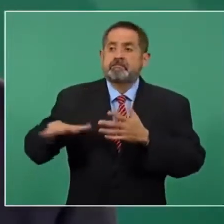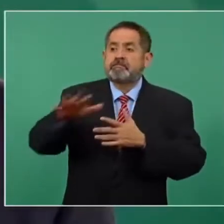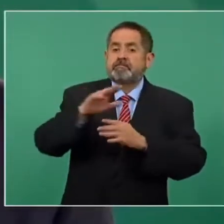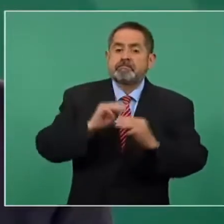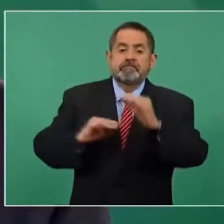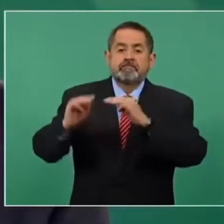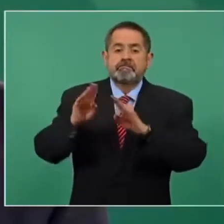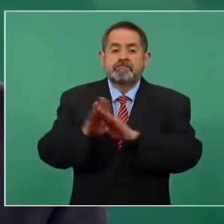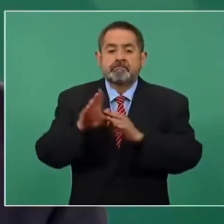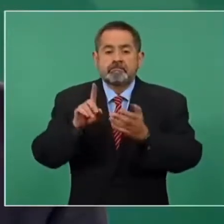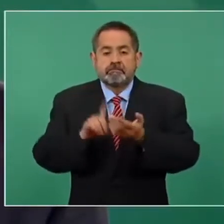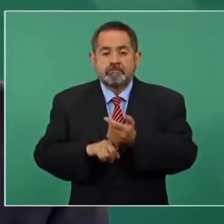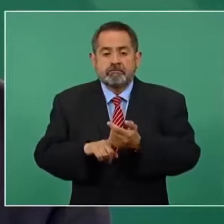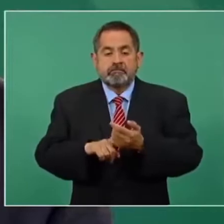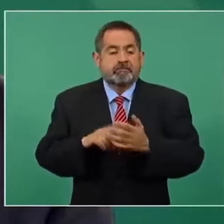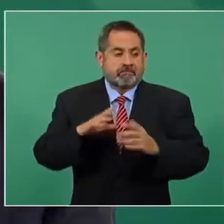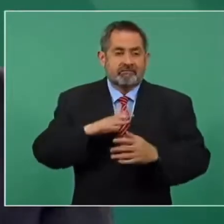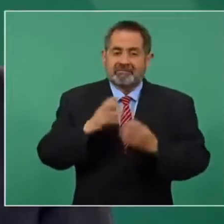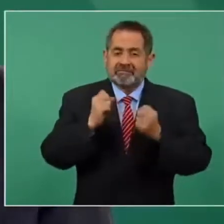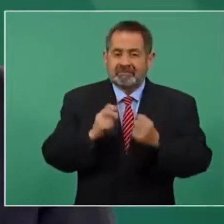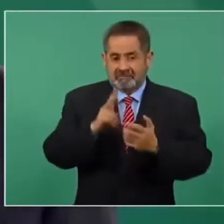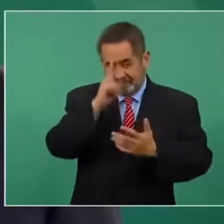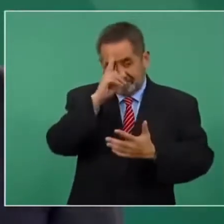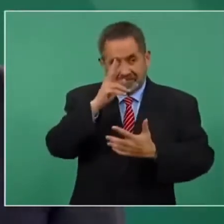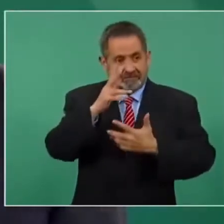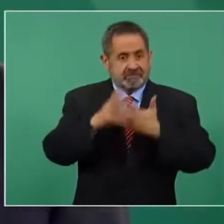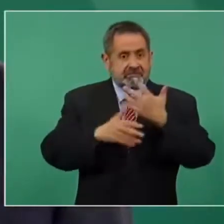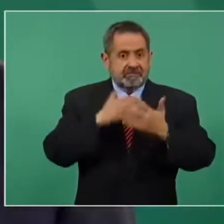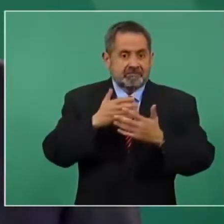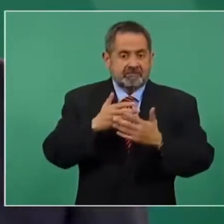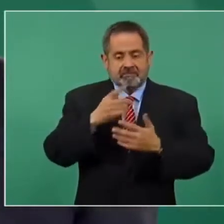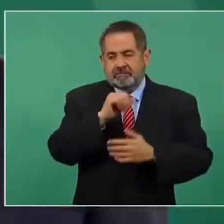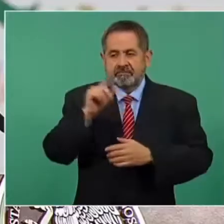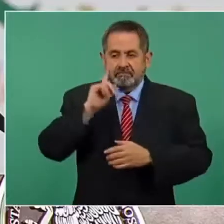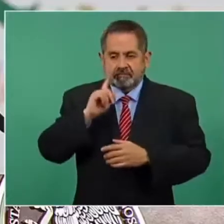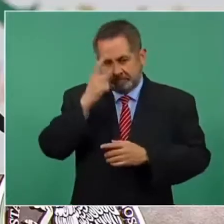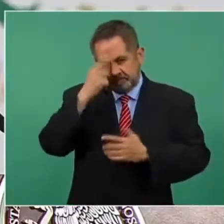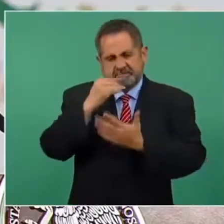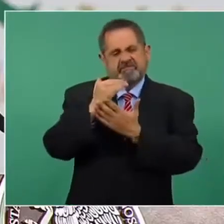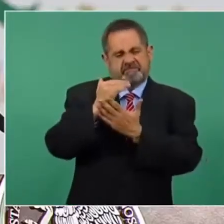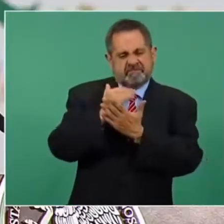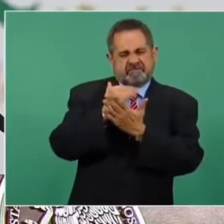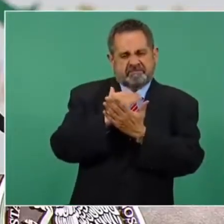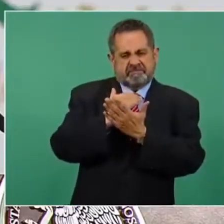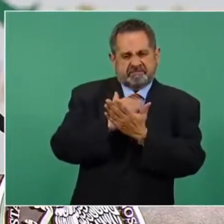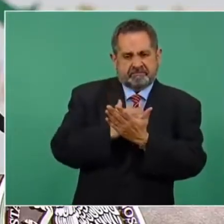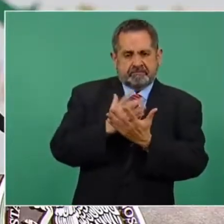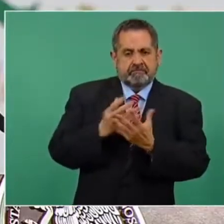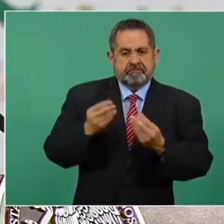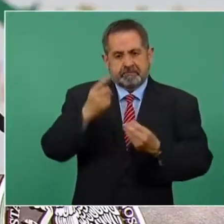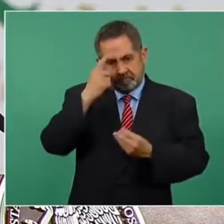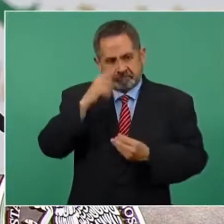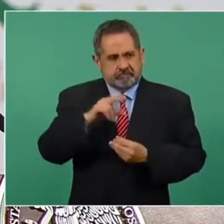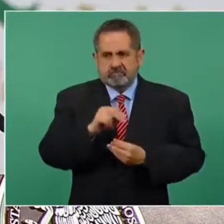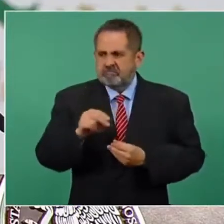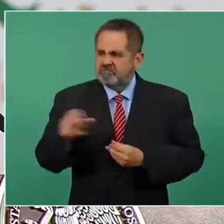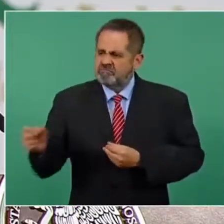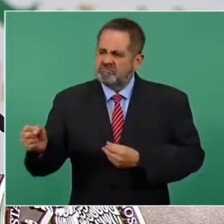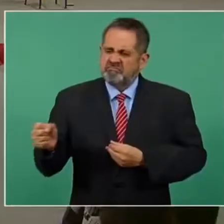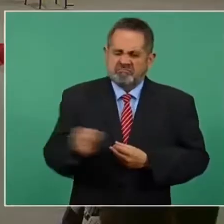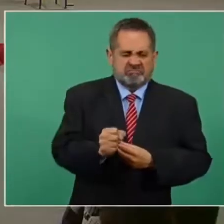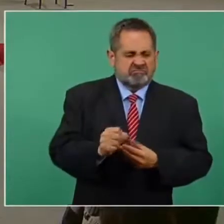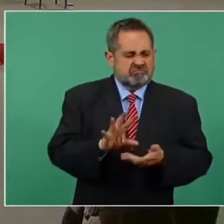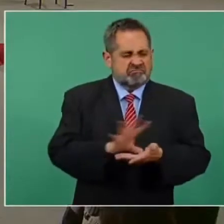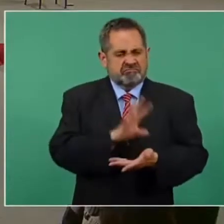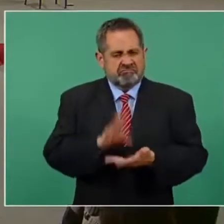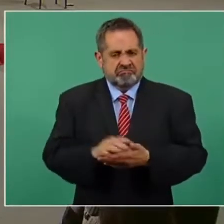montaña, que son la violencia contra mujeres, y nos va a ayudar mucho a enfrentar el problema del matrimonio obligado que